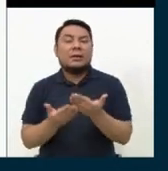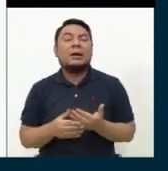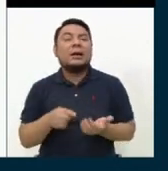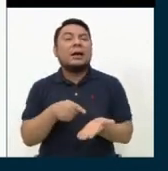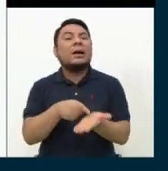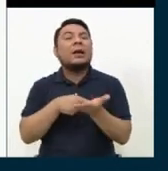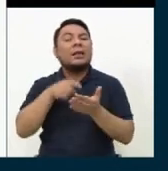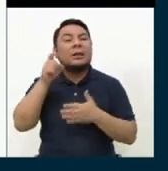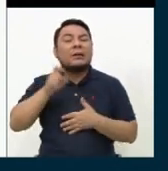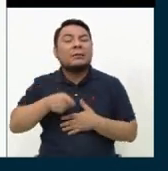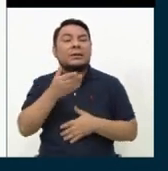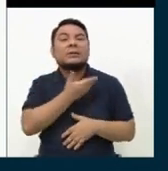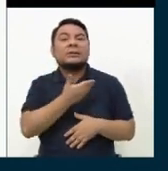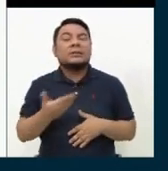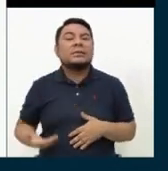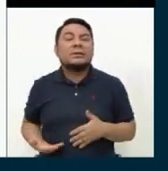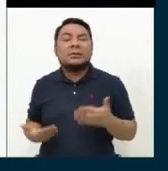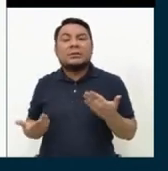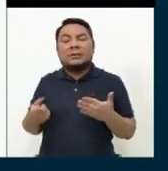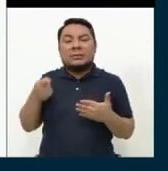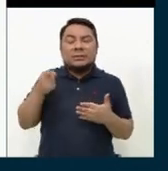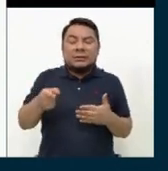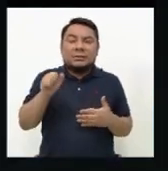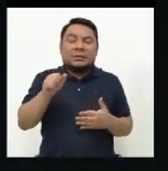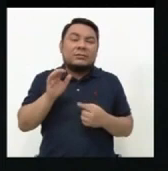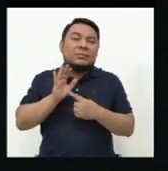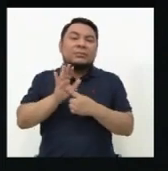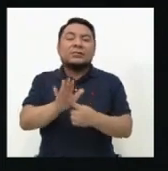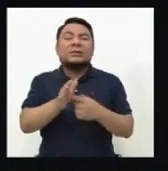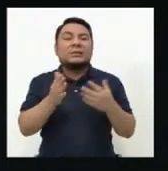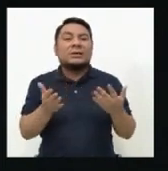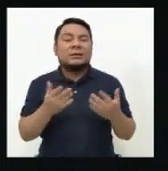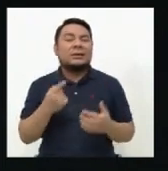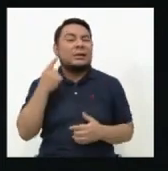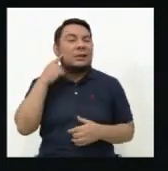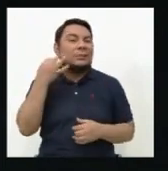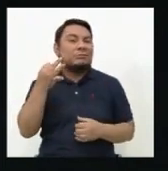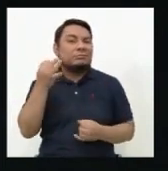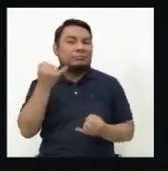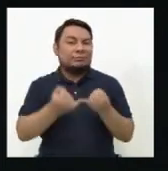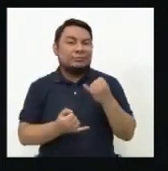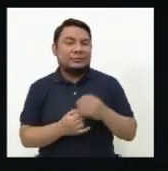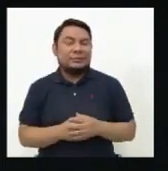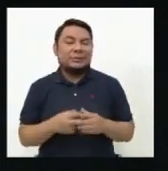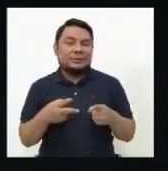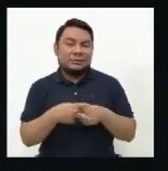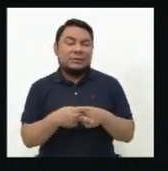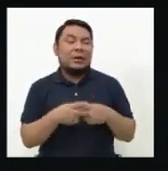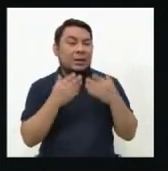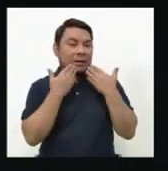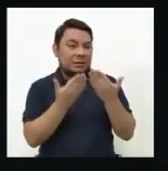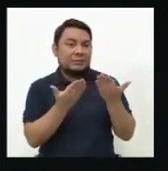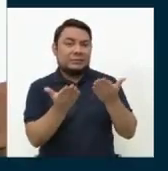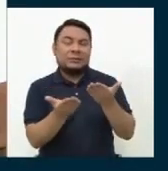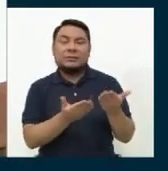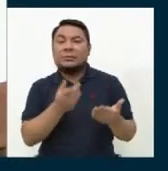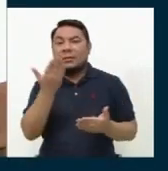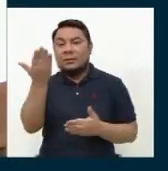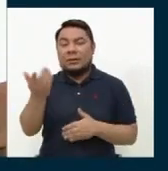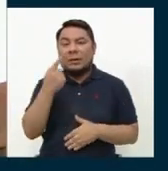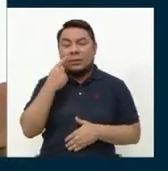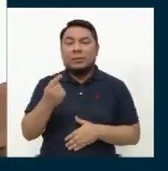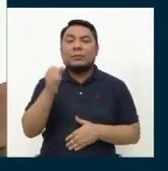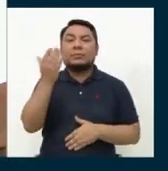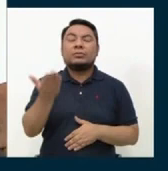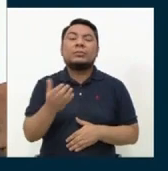demandas y el Estado, mediante ellos, va a facilitar la medicina. Tiempo, candidato. Gracias. Y es el turno del aspirante al